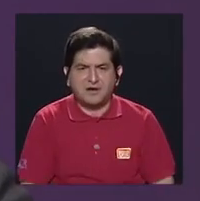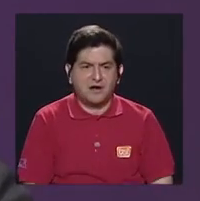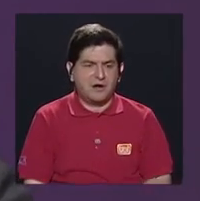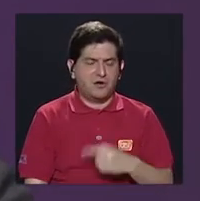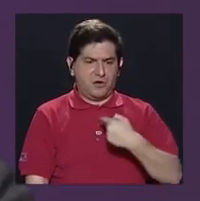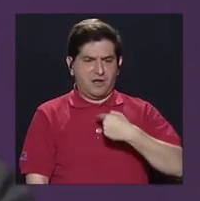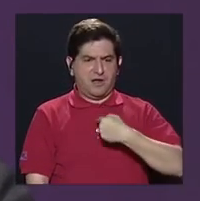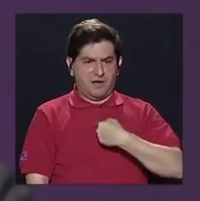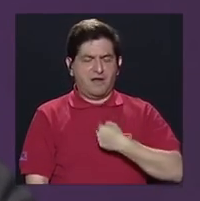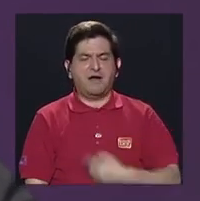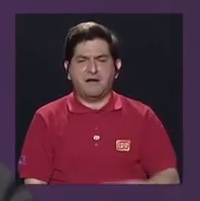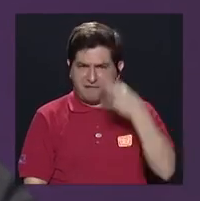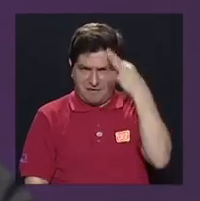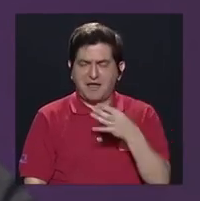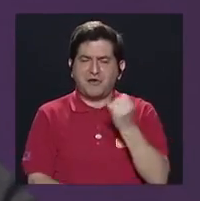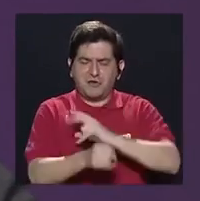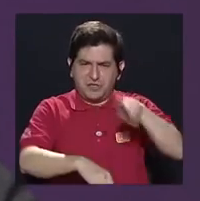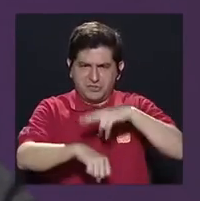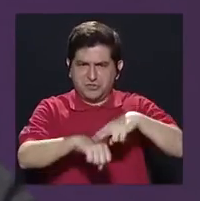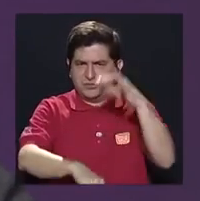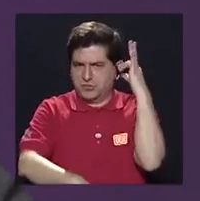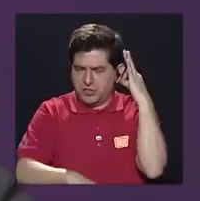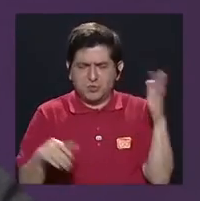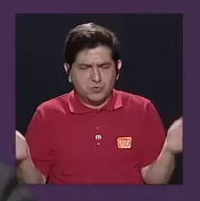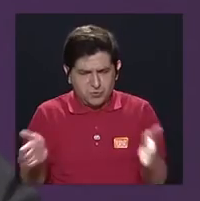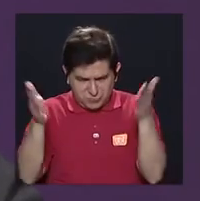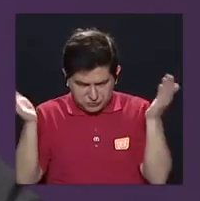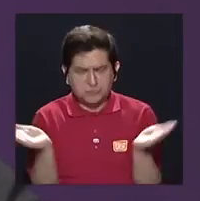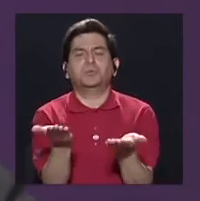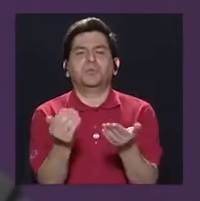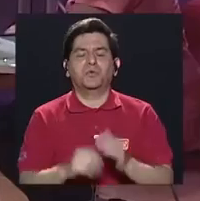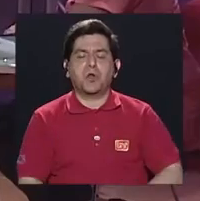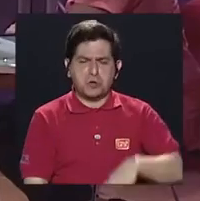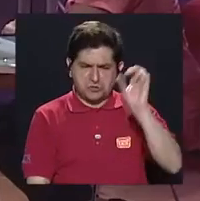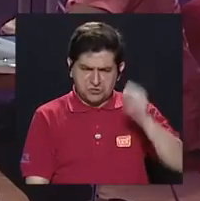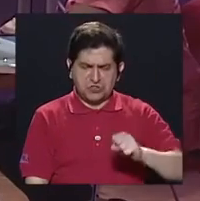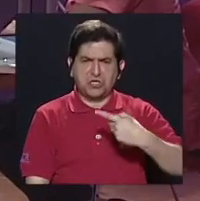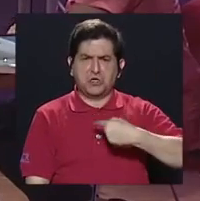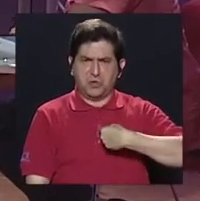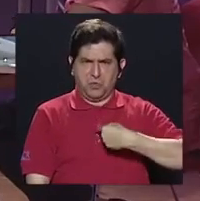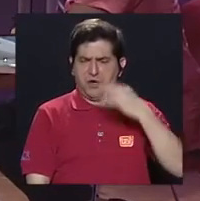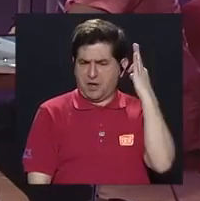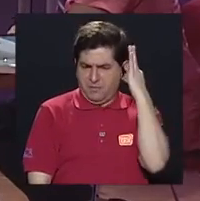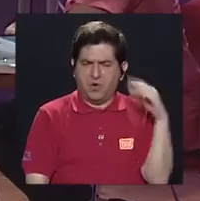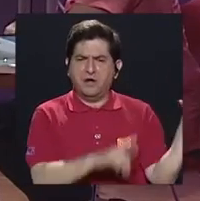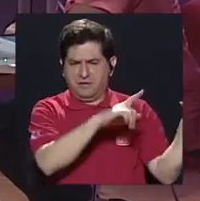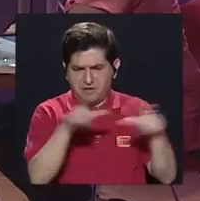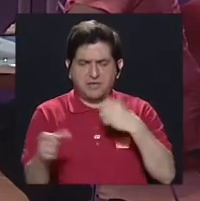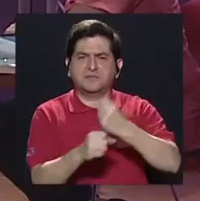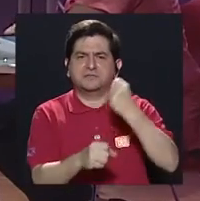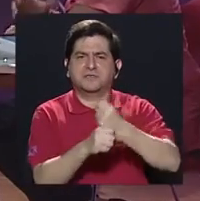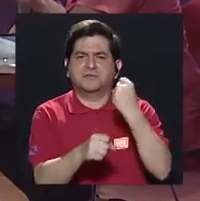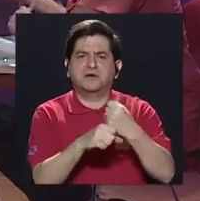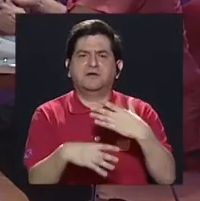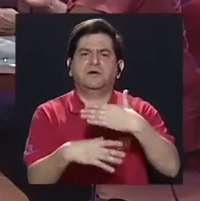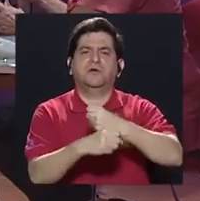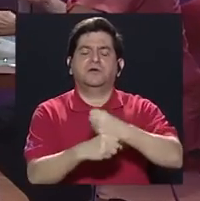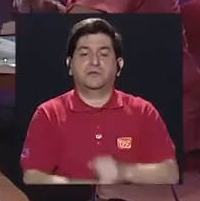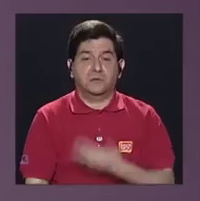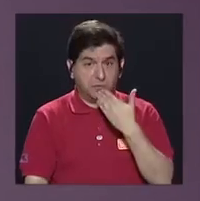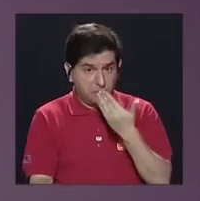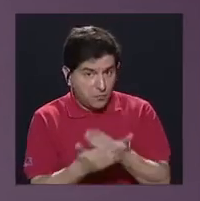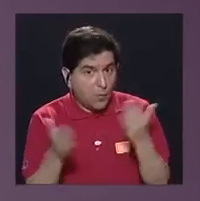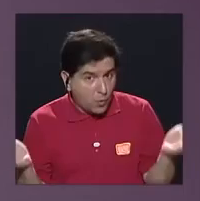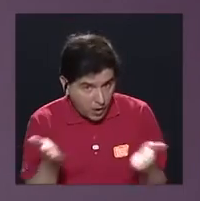INAMO, que muchas de las mujeres nos animáramos a decir, es cierto, ya estoy lista para trabajar. O sea, fue una buena